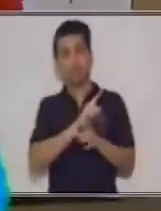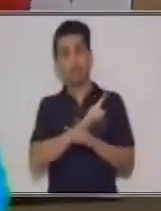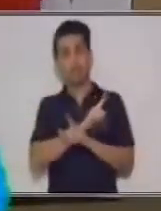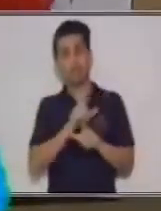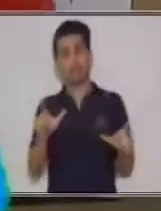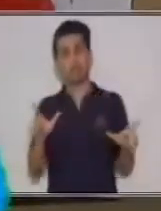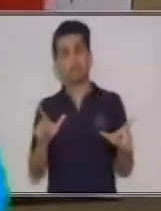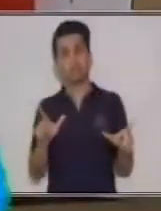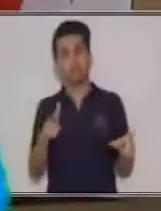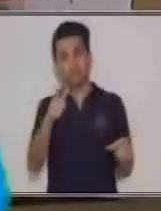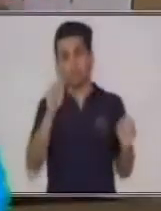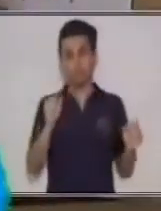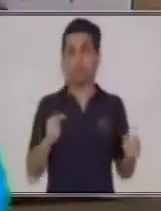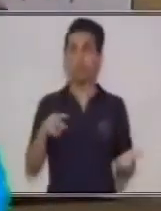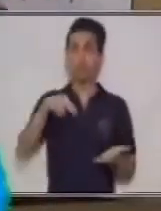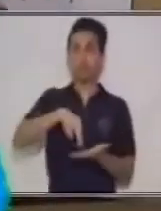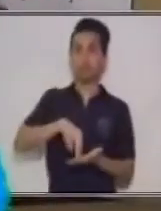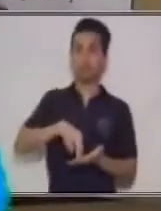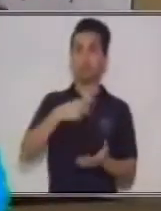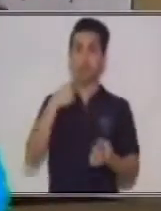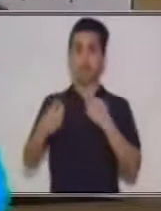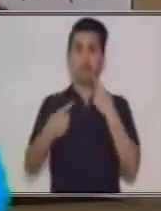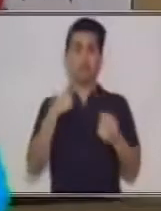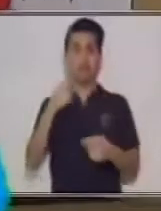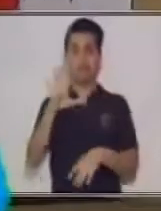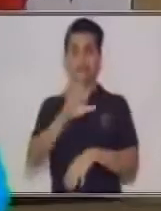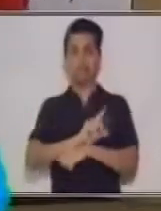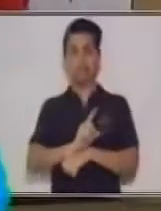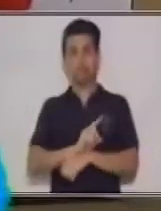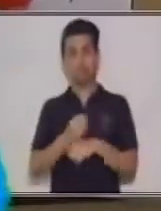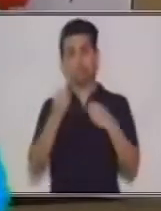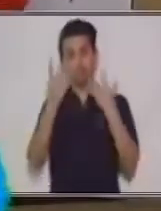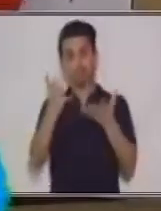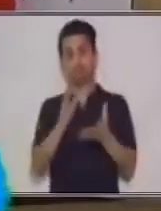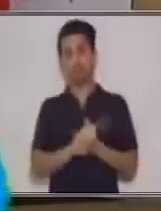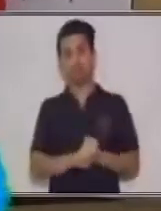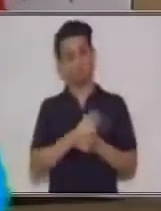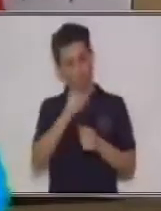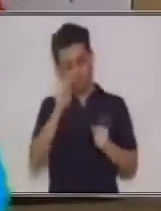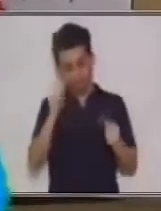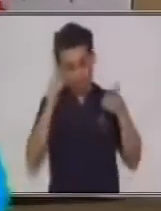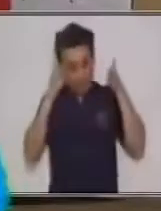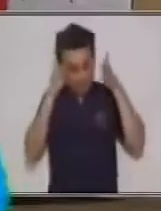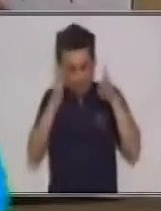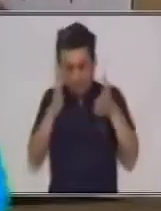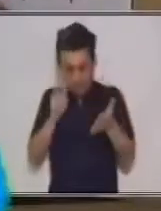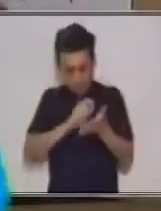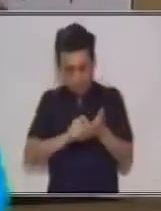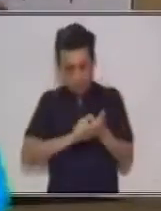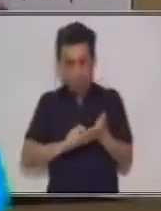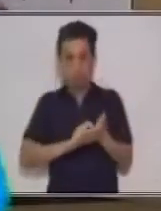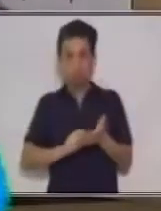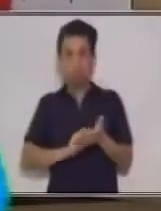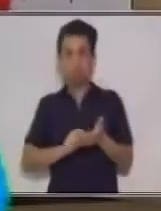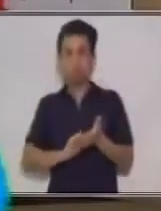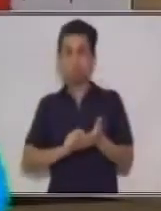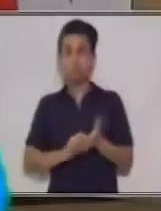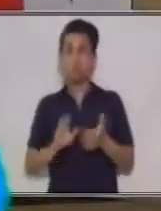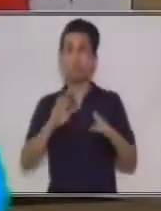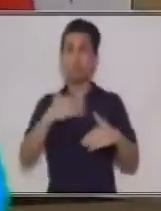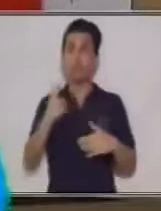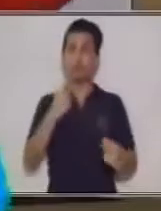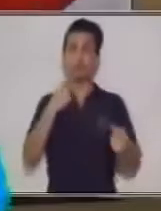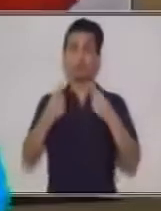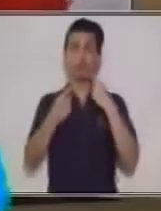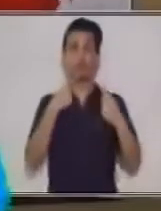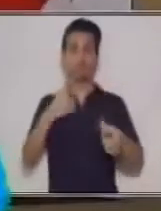mencionar este discurso de cinco minutos para ese familiar. Enfóquese como que fuera real para que su discurso tenga